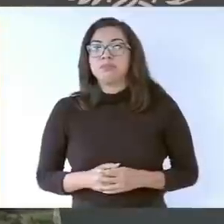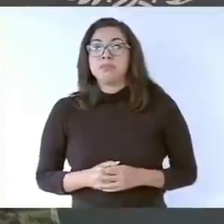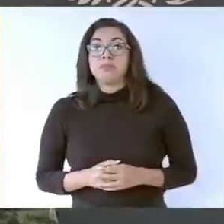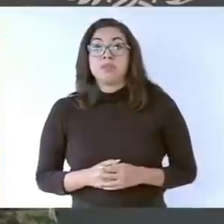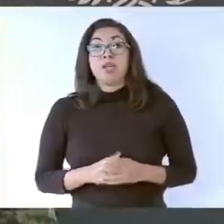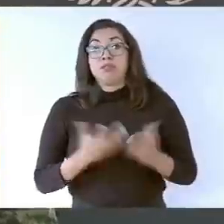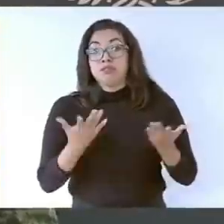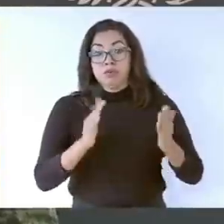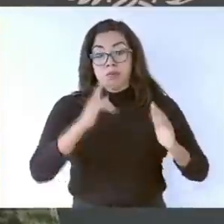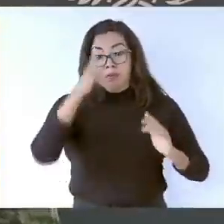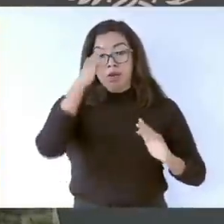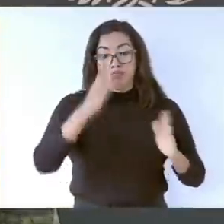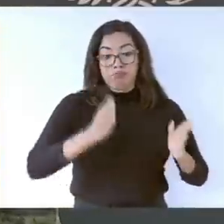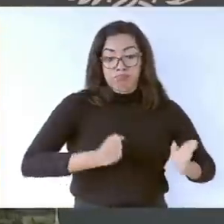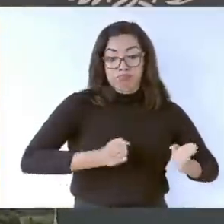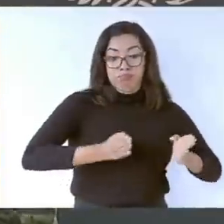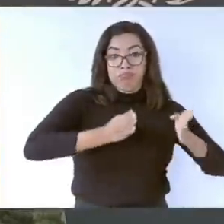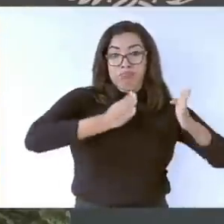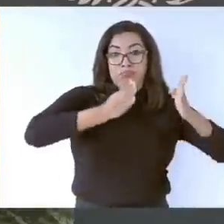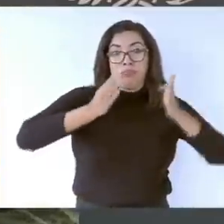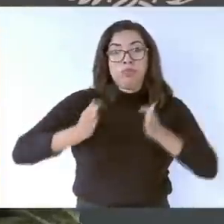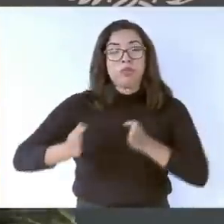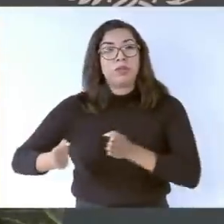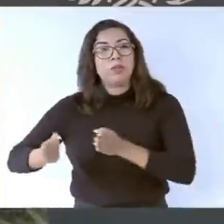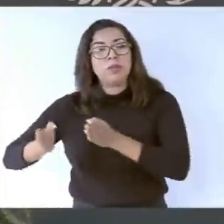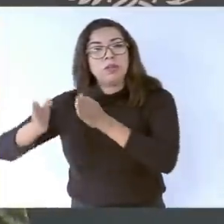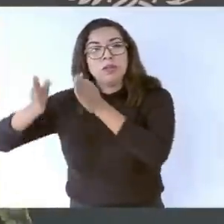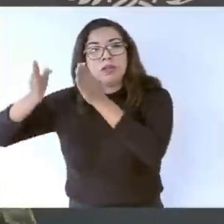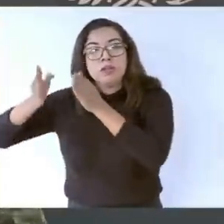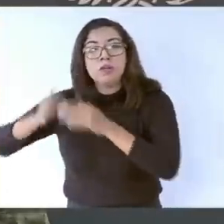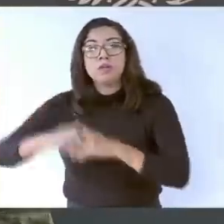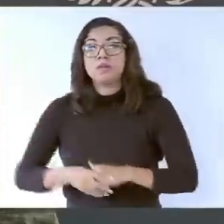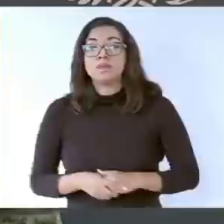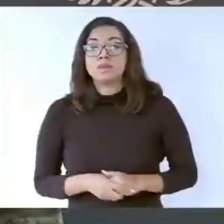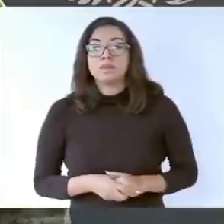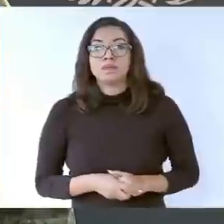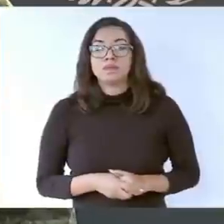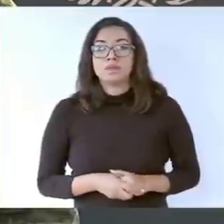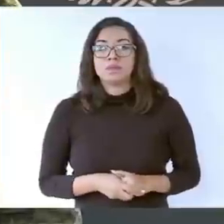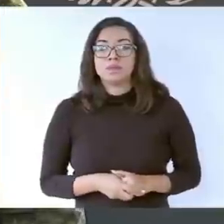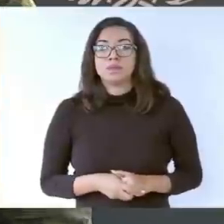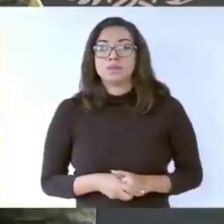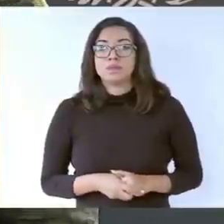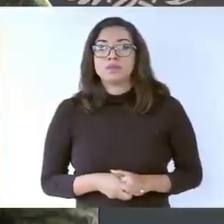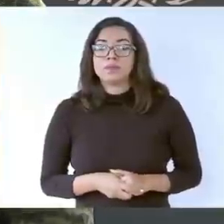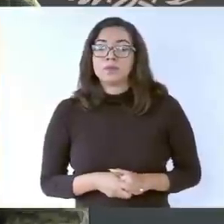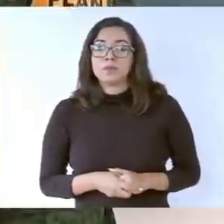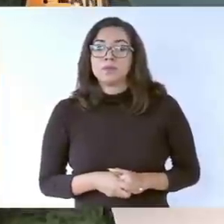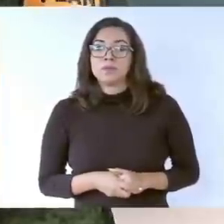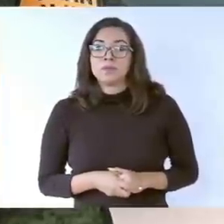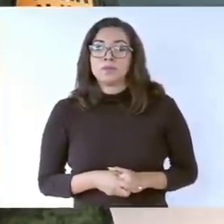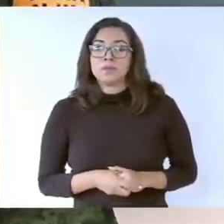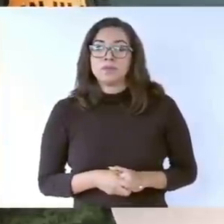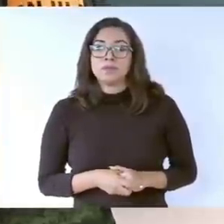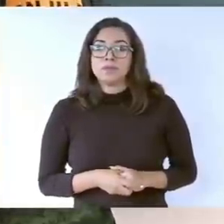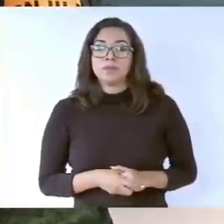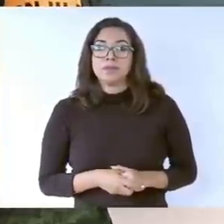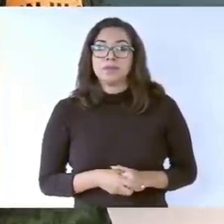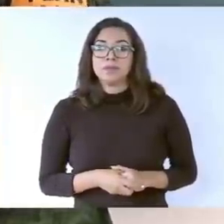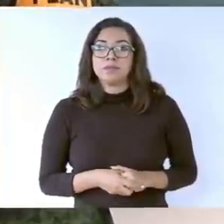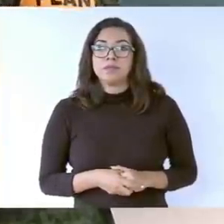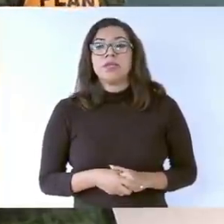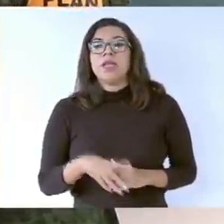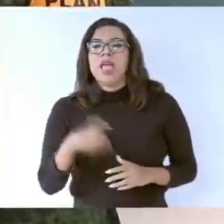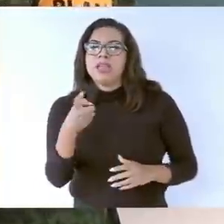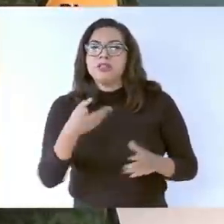estructurales serán cubiertos por vegetación natural decorativa. La concepción de elevar la doble